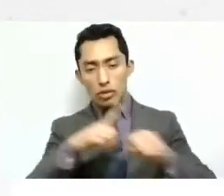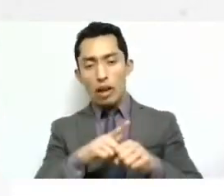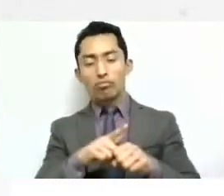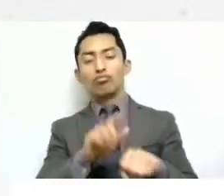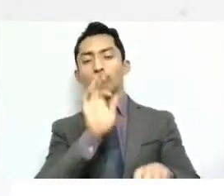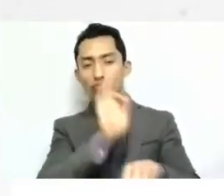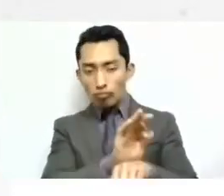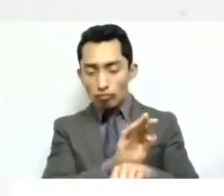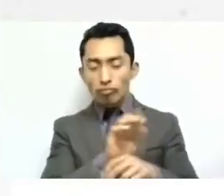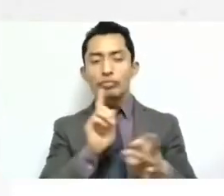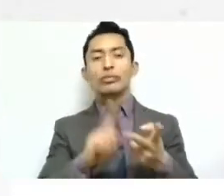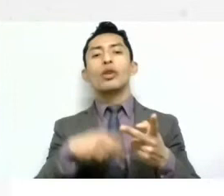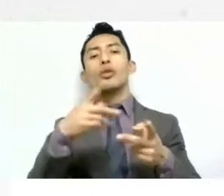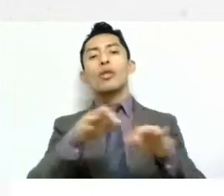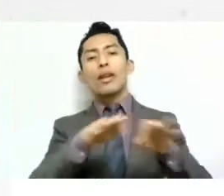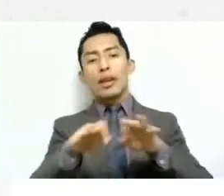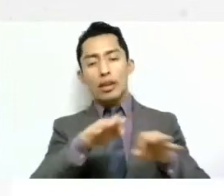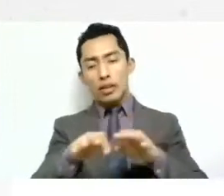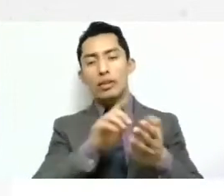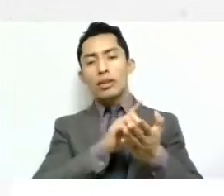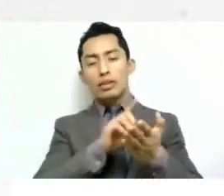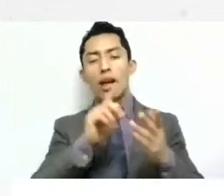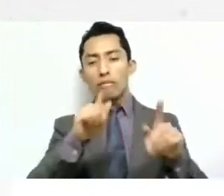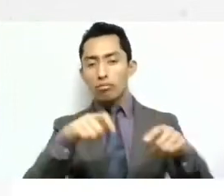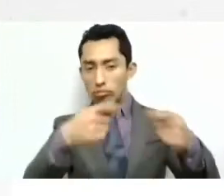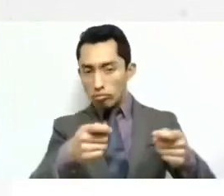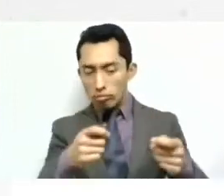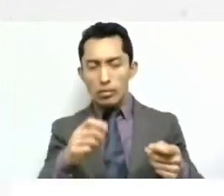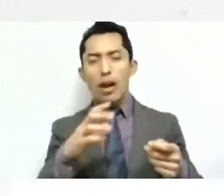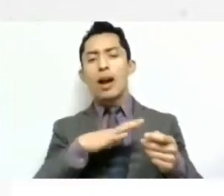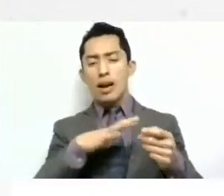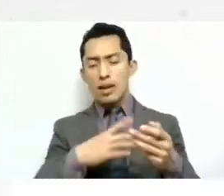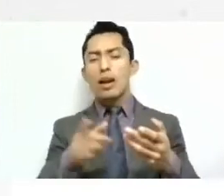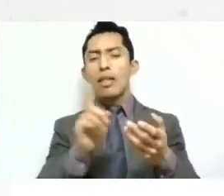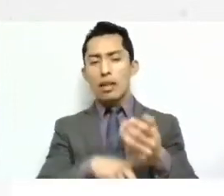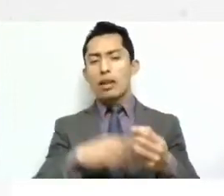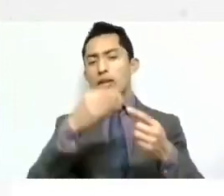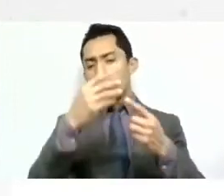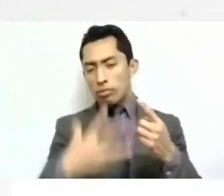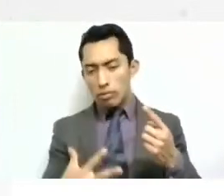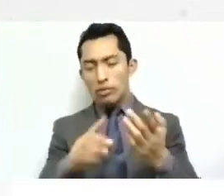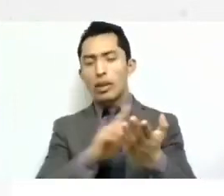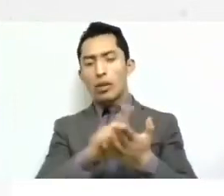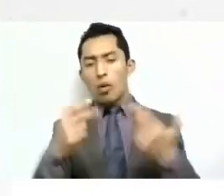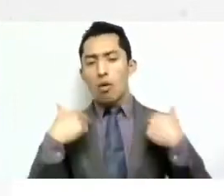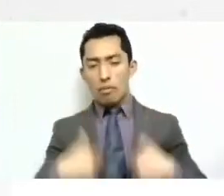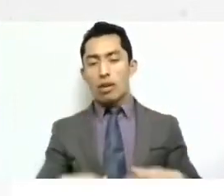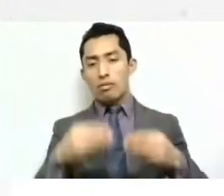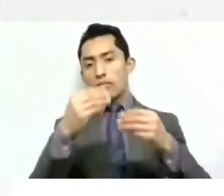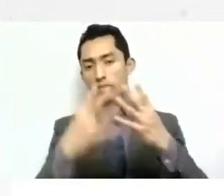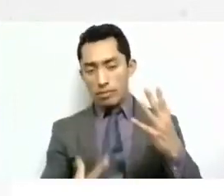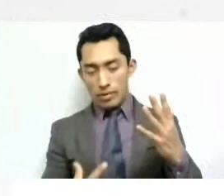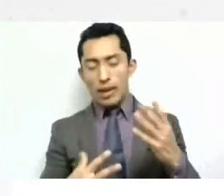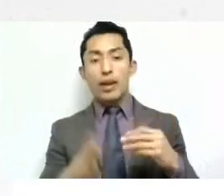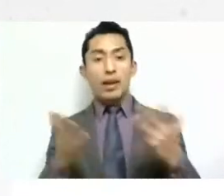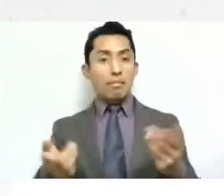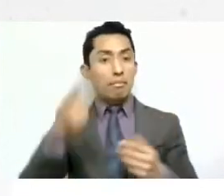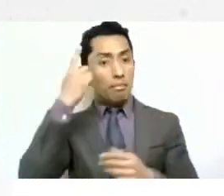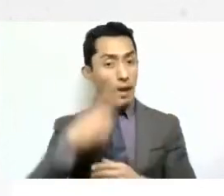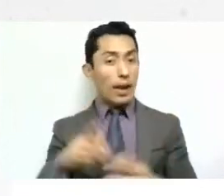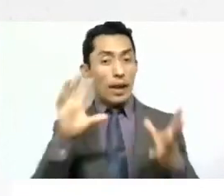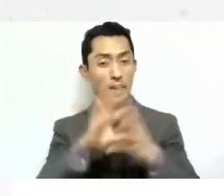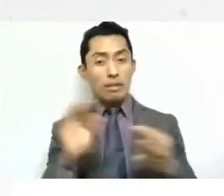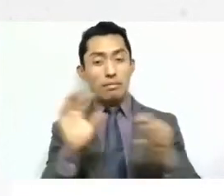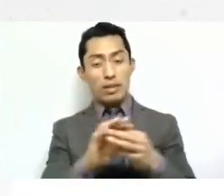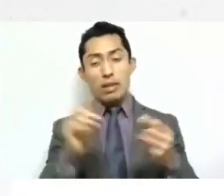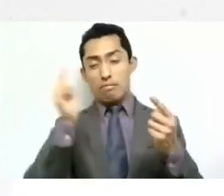el derecho laboral, y cómo esto tiene su componente de derechos humanos. Entonces, digamos, para desarrollar toda esta